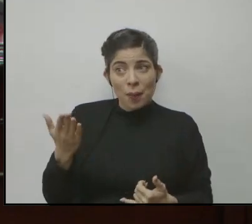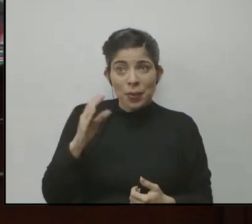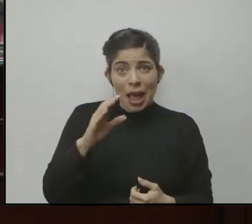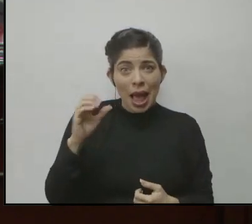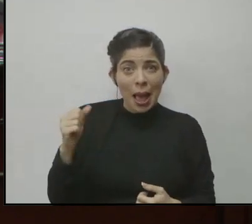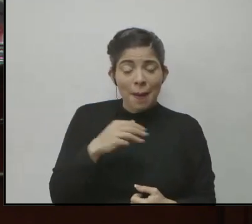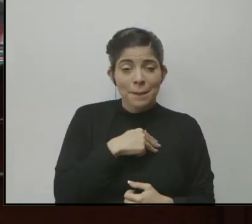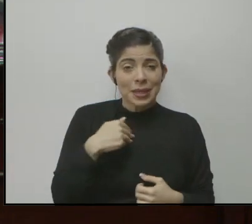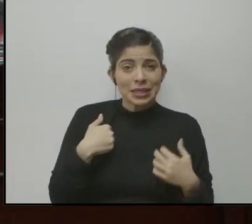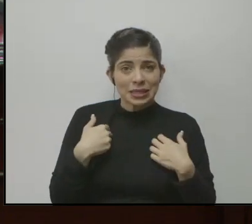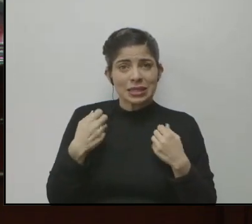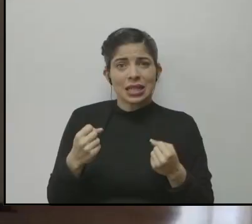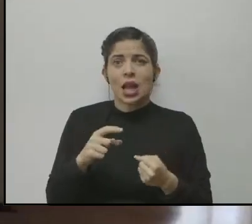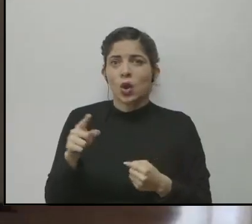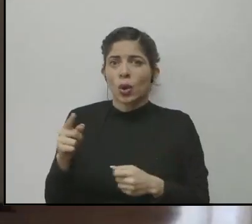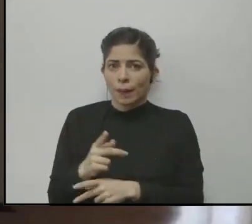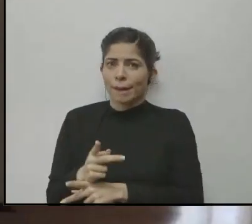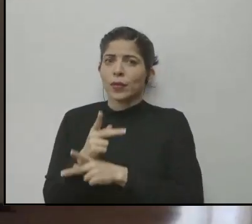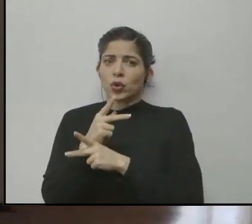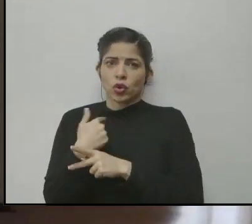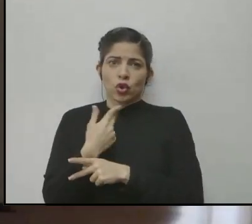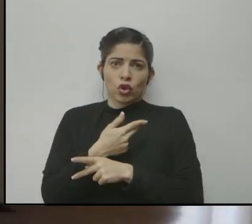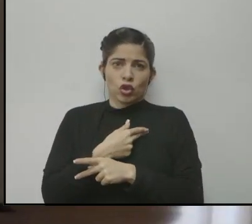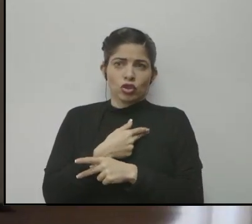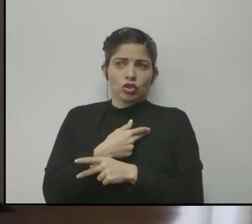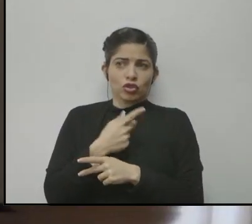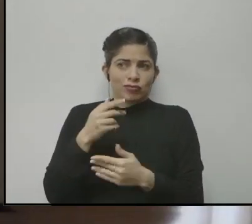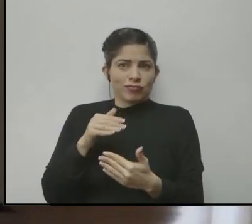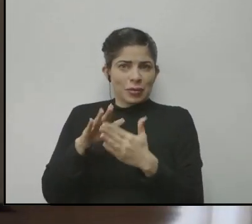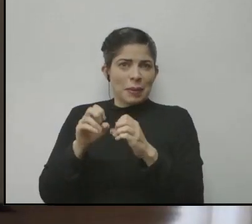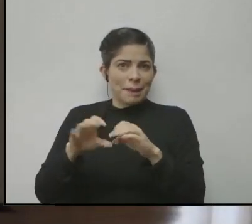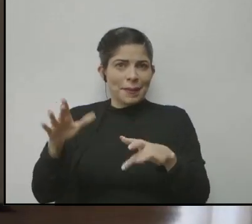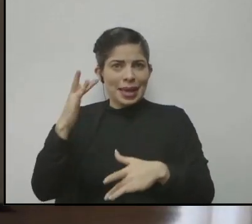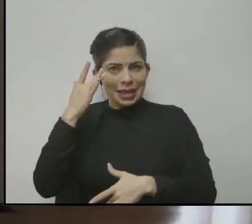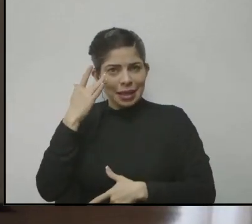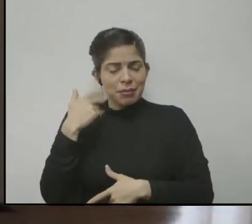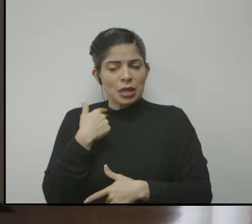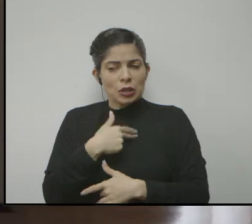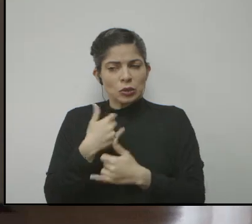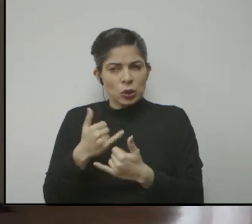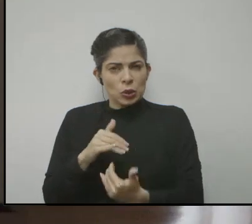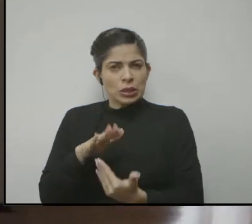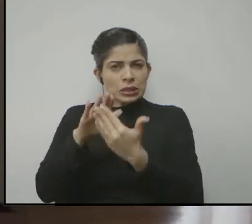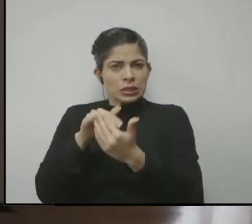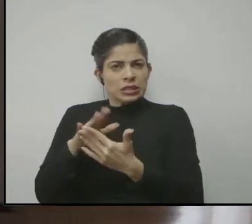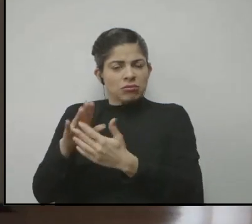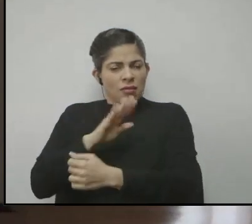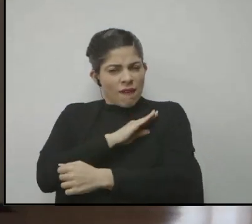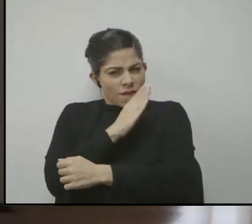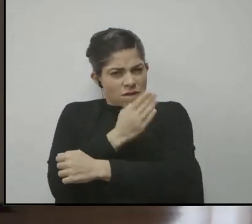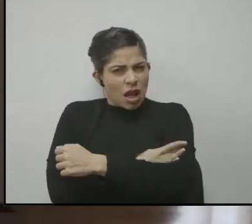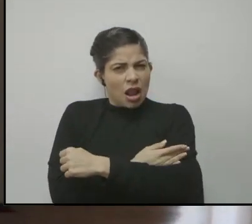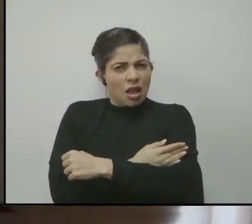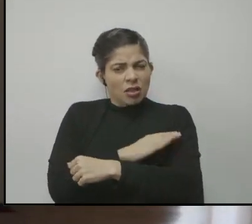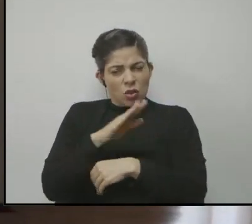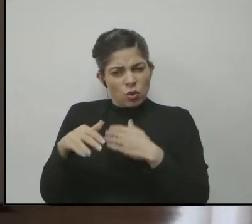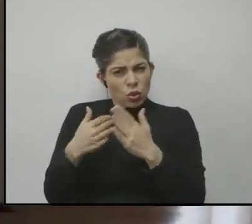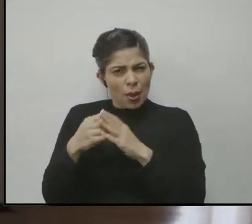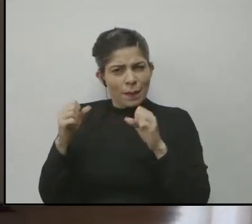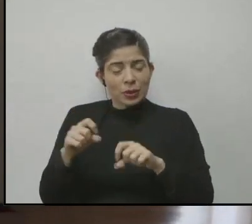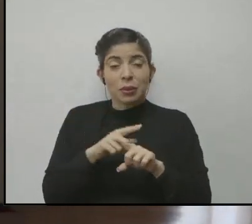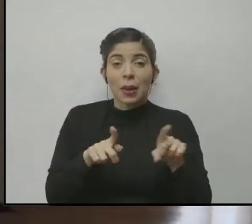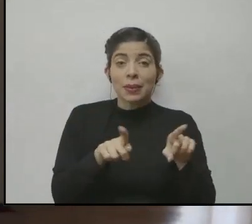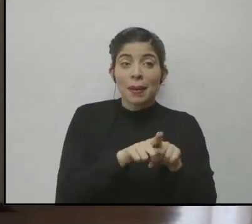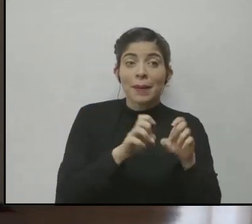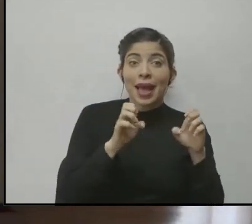el Ministerio de Salud nos está protegiendo frente a la pandemia y estamos dándole, haciéndole frente con valor, con todo lo que tenemos pero